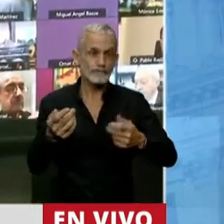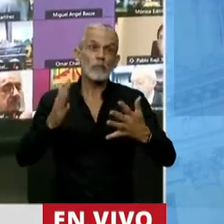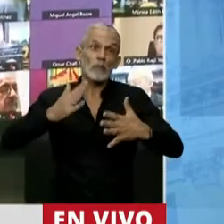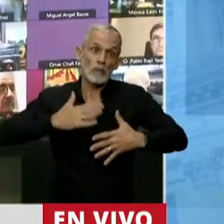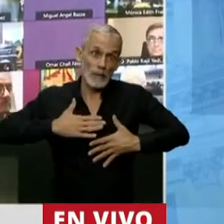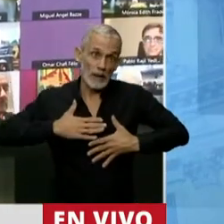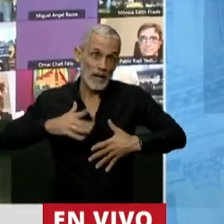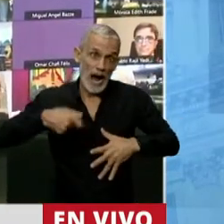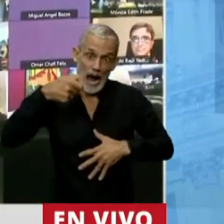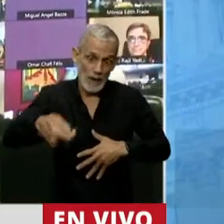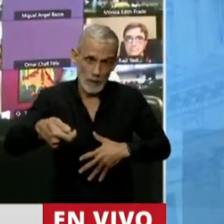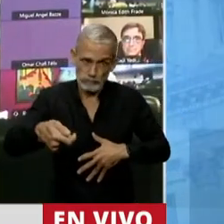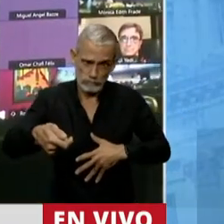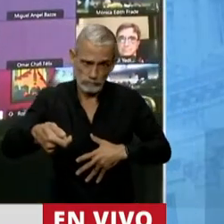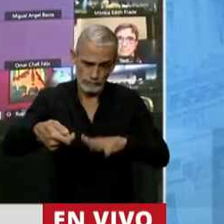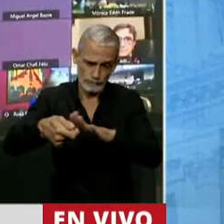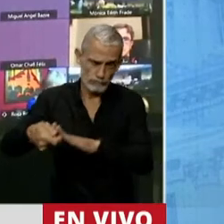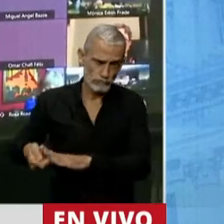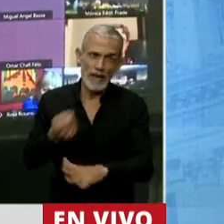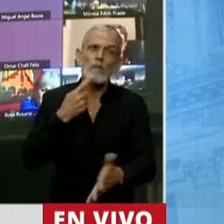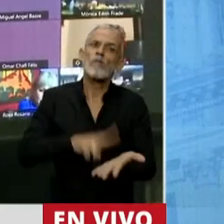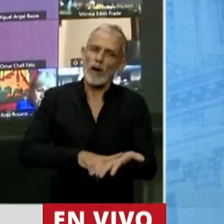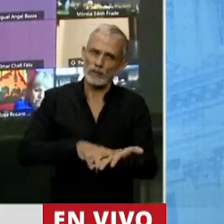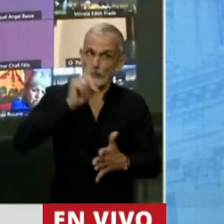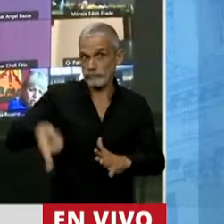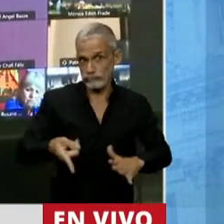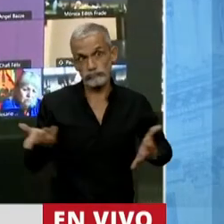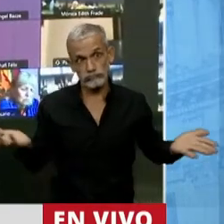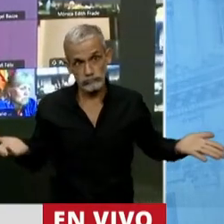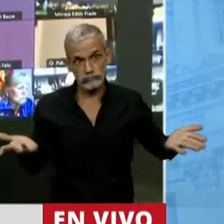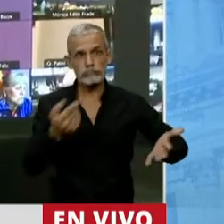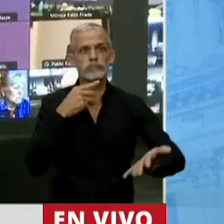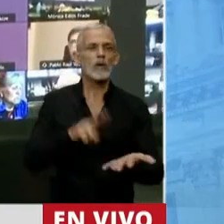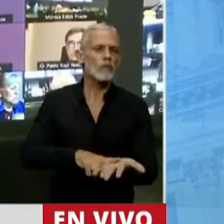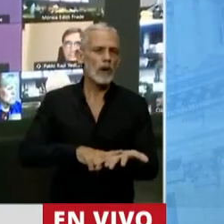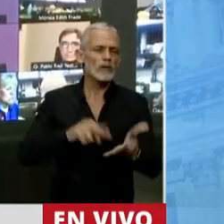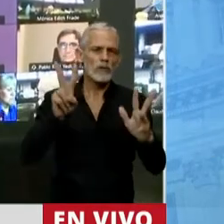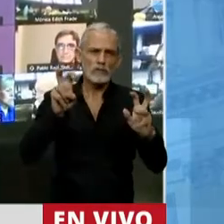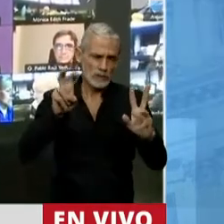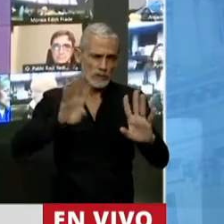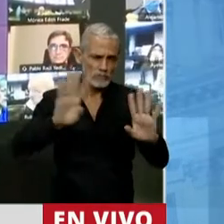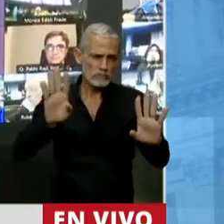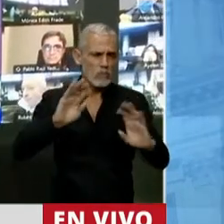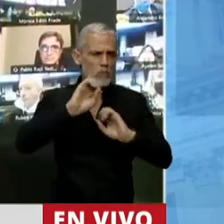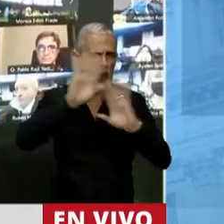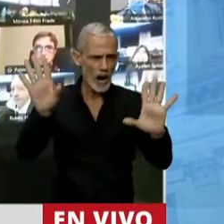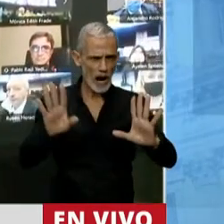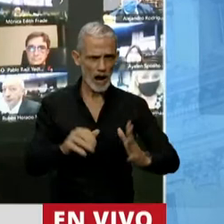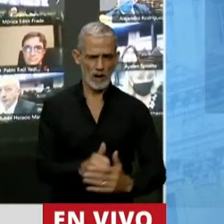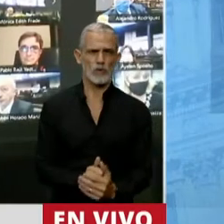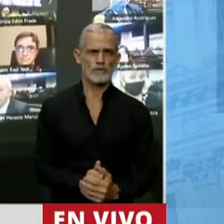para mí no es un aporte, es una imposición, o sea, es un impuesto. Un tema muy académico y